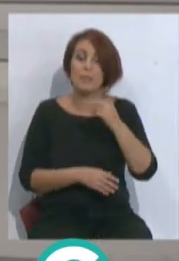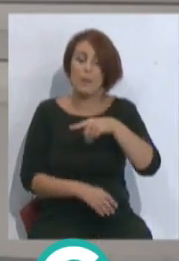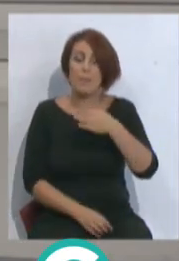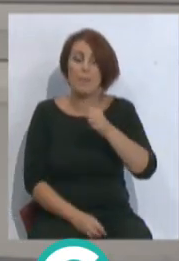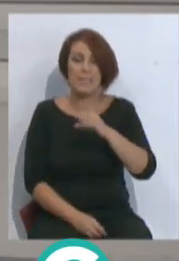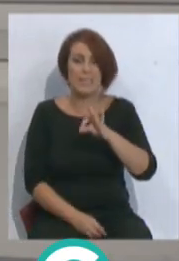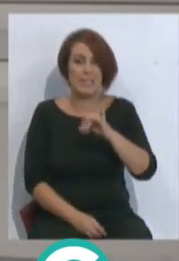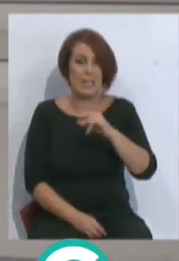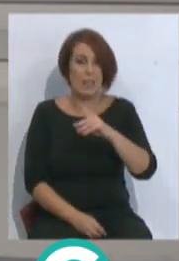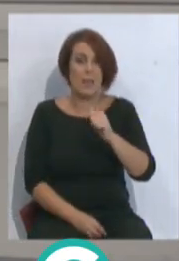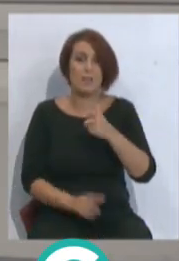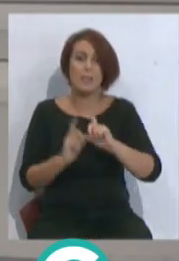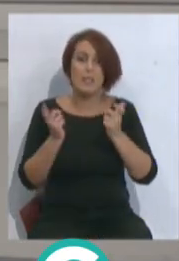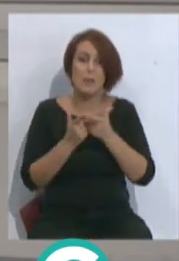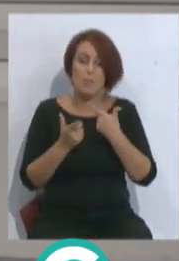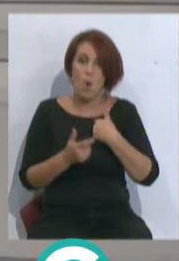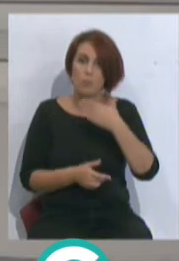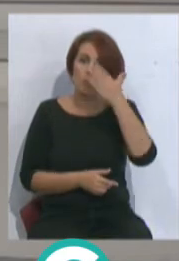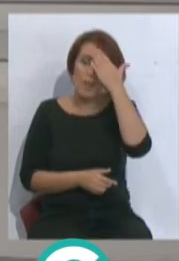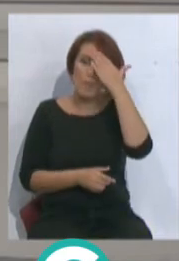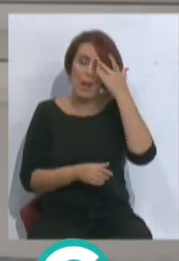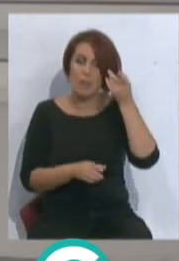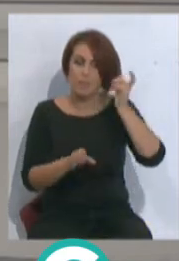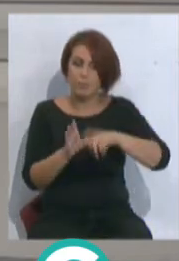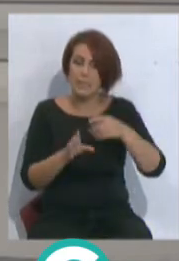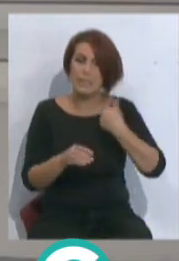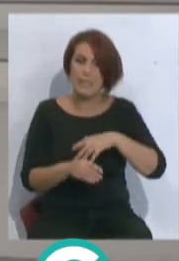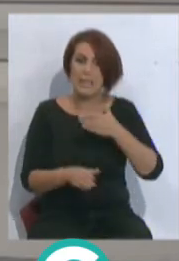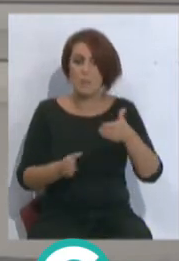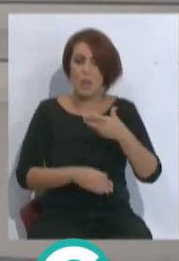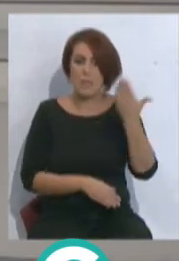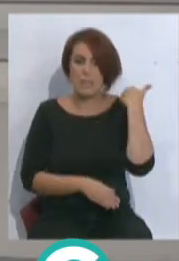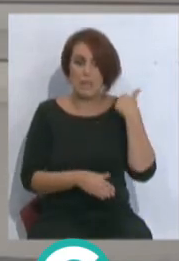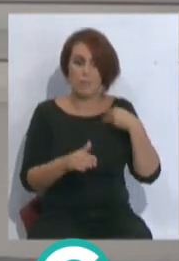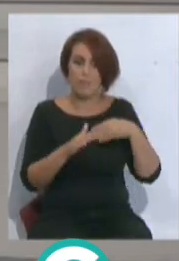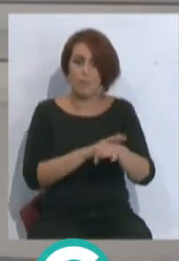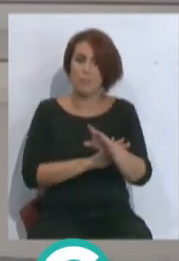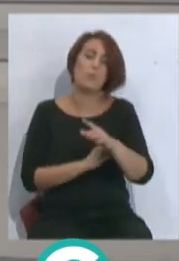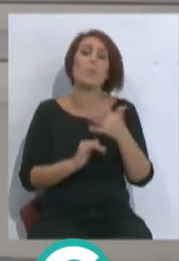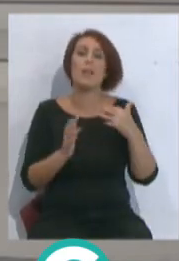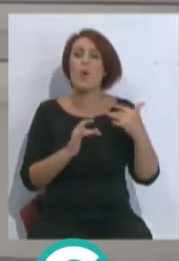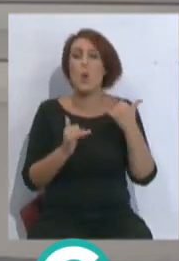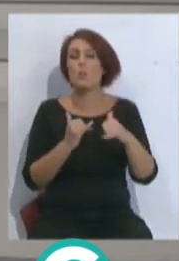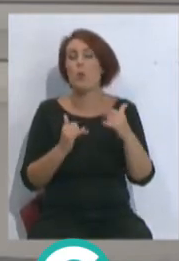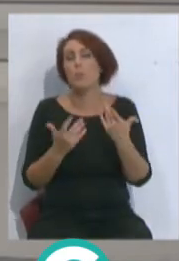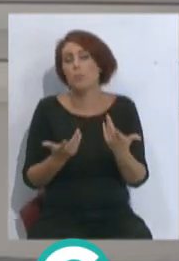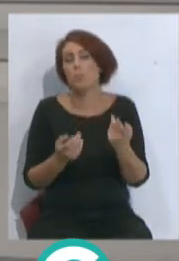que esté en la primera plantilla, que haya jugado ya, debutó el año de la temporada pasada en el último partido, pero fue un poco